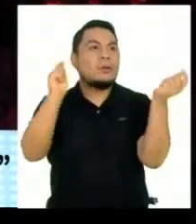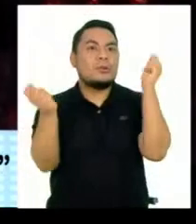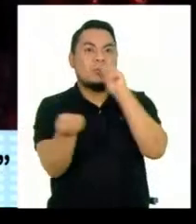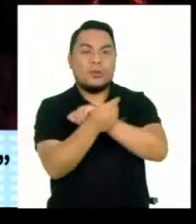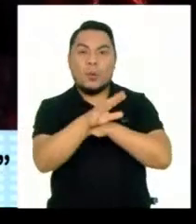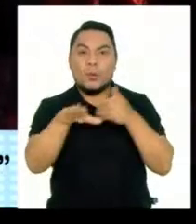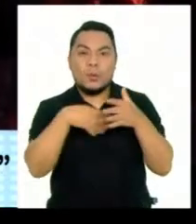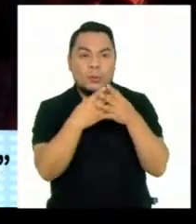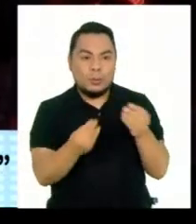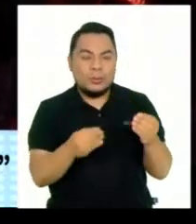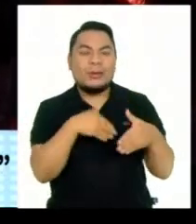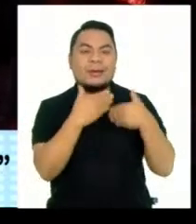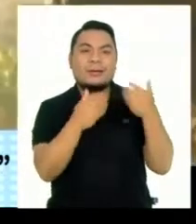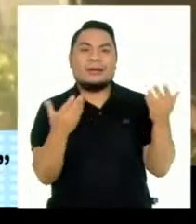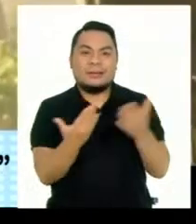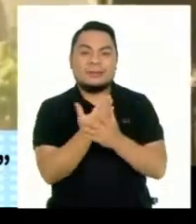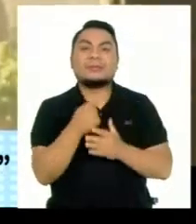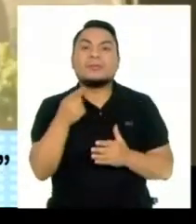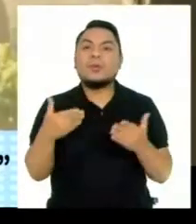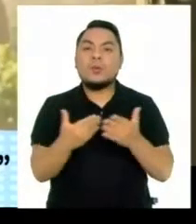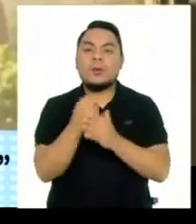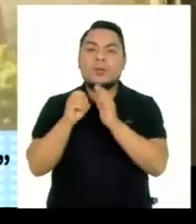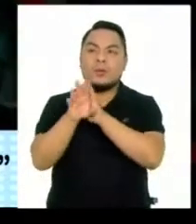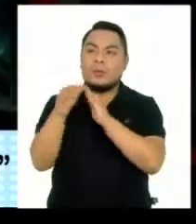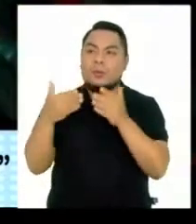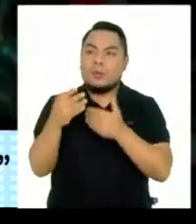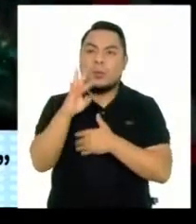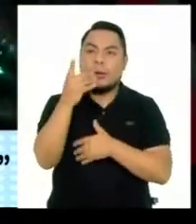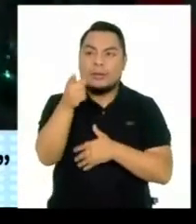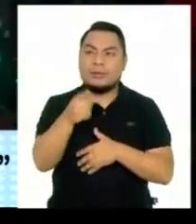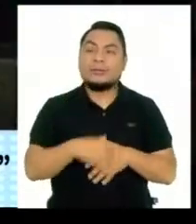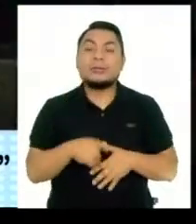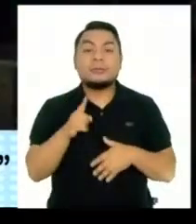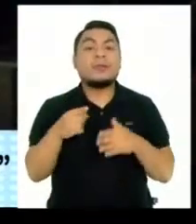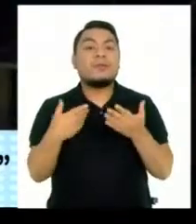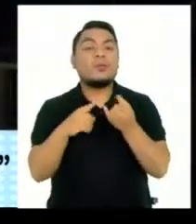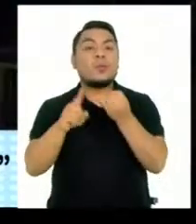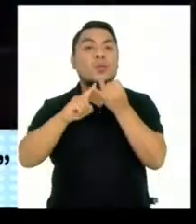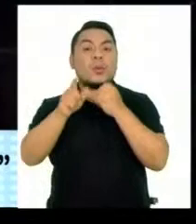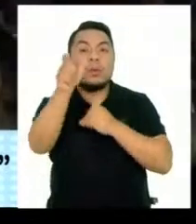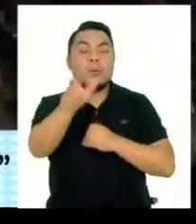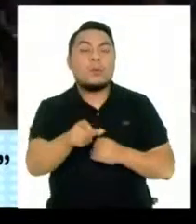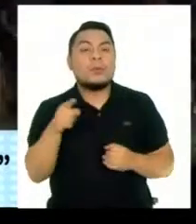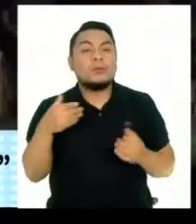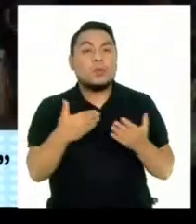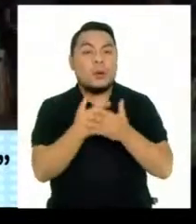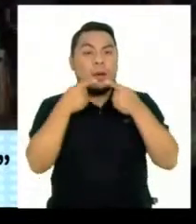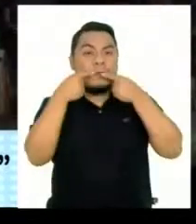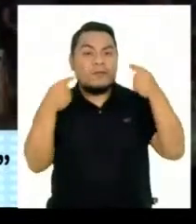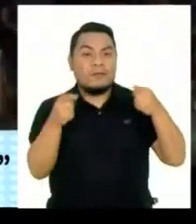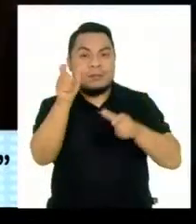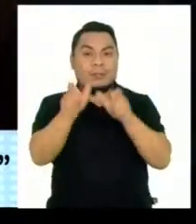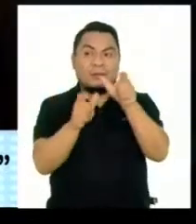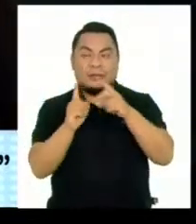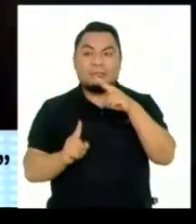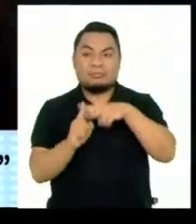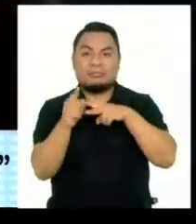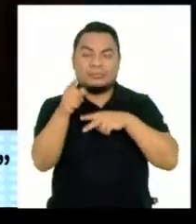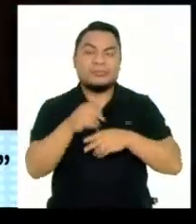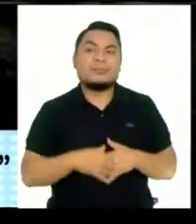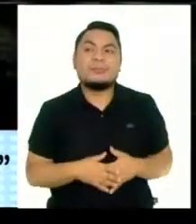reparto de actores Lo integran Angelina Jolie Keith Harrington Salva Hayek Richard Maiden Entre otros